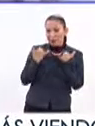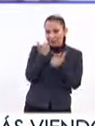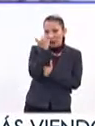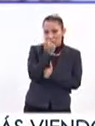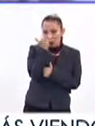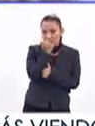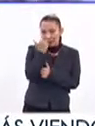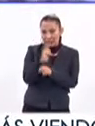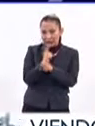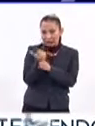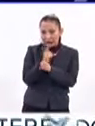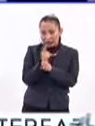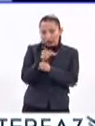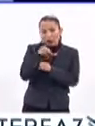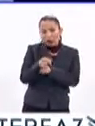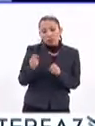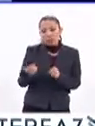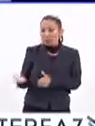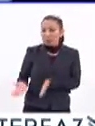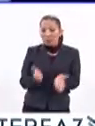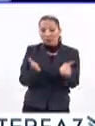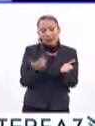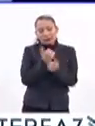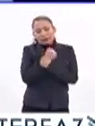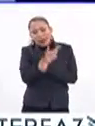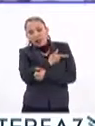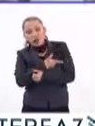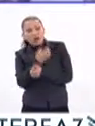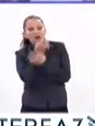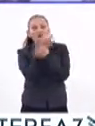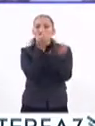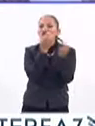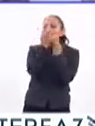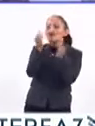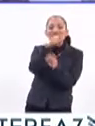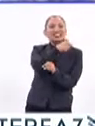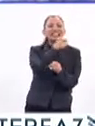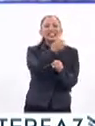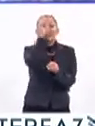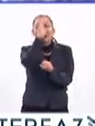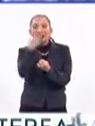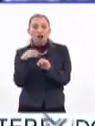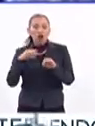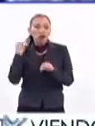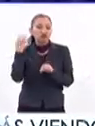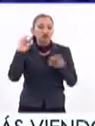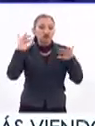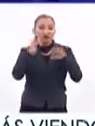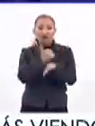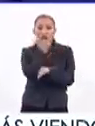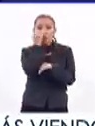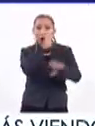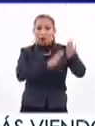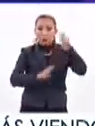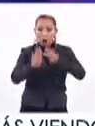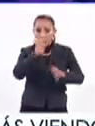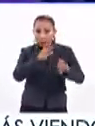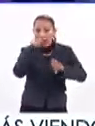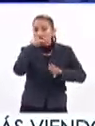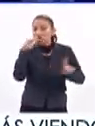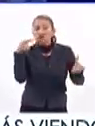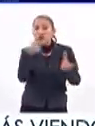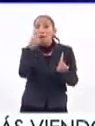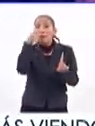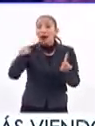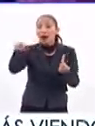estudiantes de licenciatura, impulsados por el amor a la divulgación de la ciencia, crearon el Congreso Estudiantil de Biología. Su